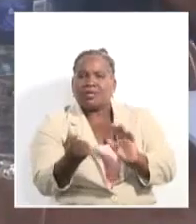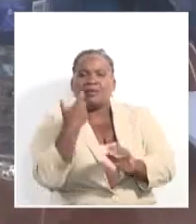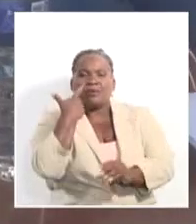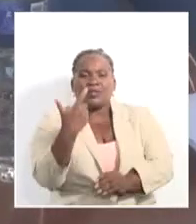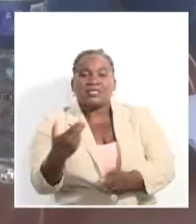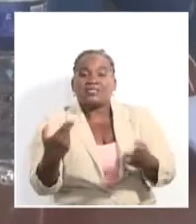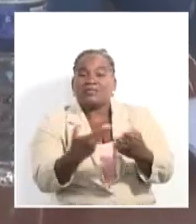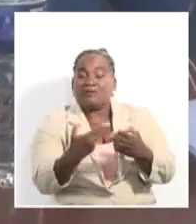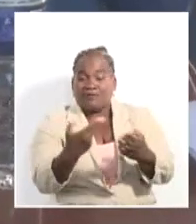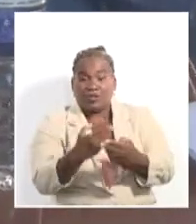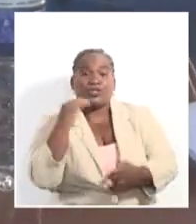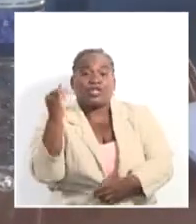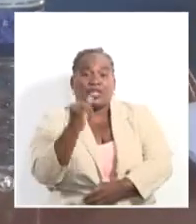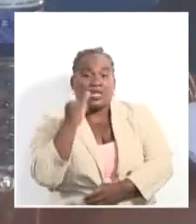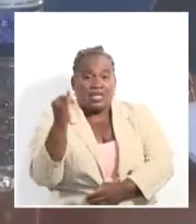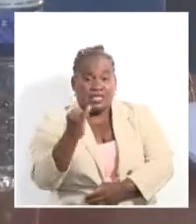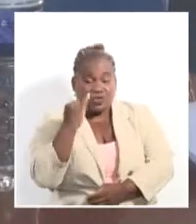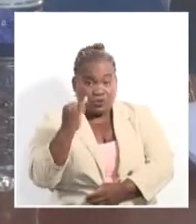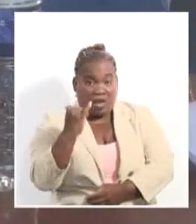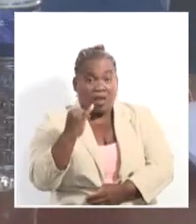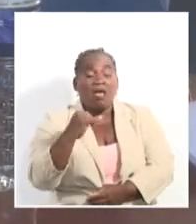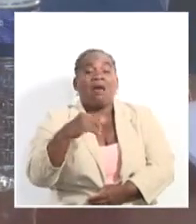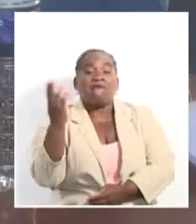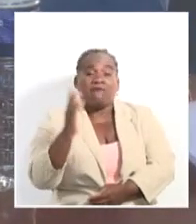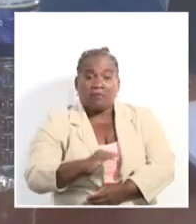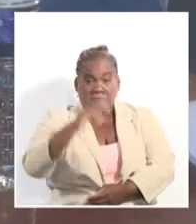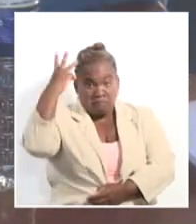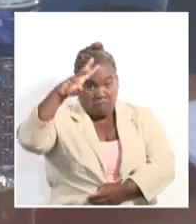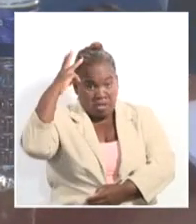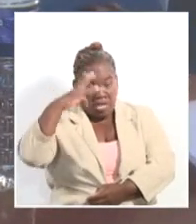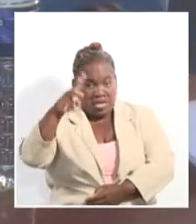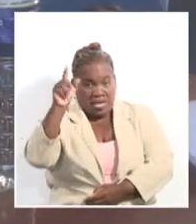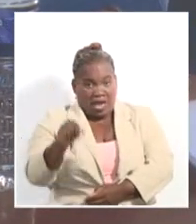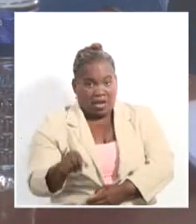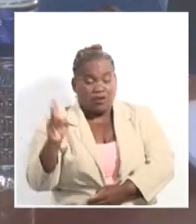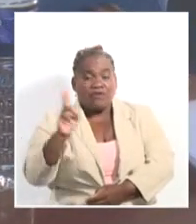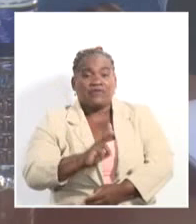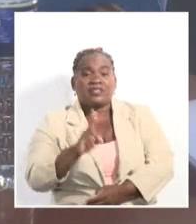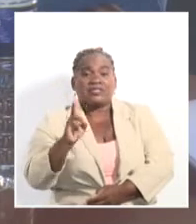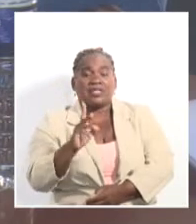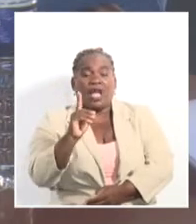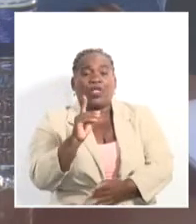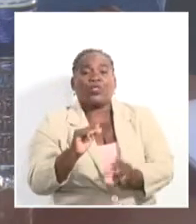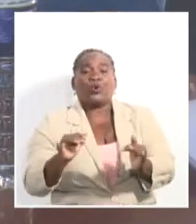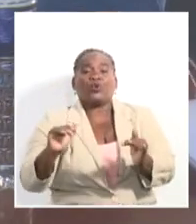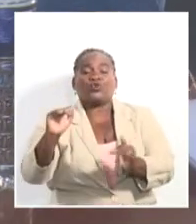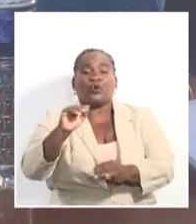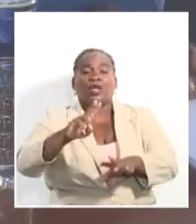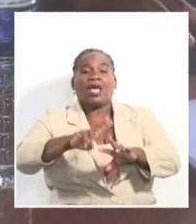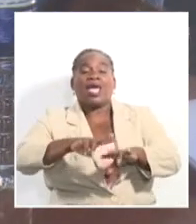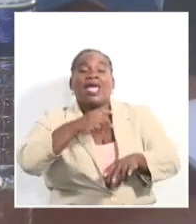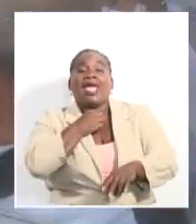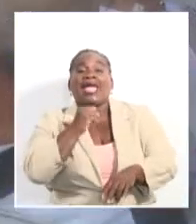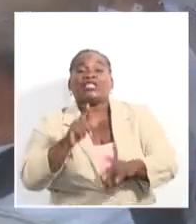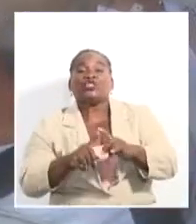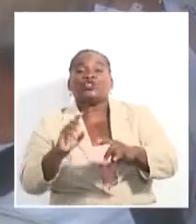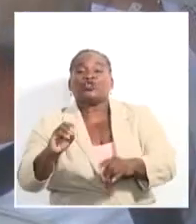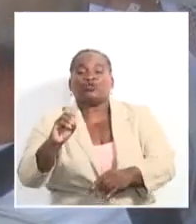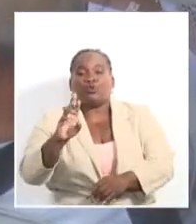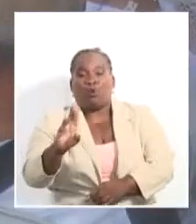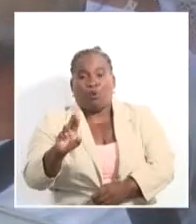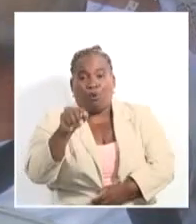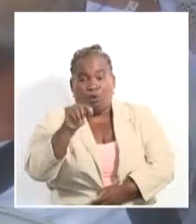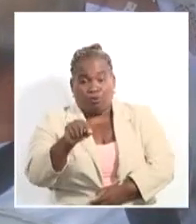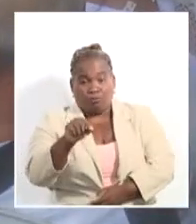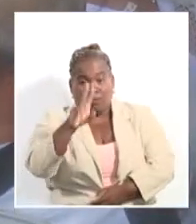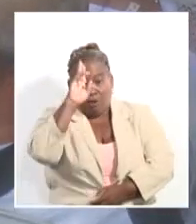contará con la presencia de preciosas figuras de la danza en México y con la visita del doctor Honoris Causa, doctor Héctor Raúl Acosta Flores, cónsul